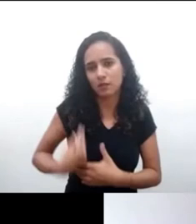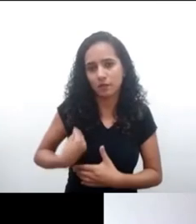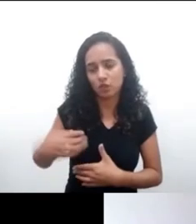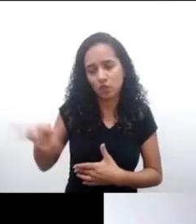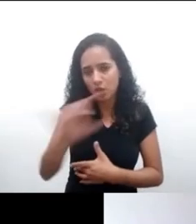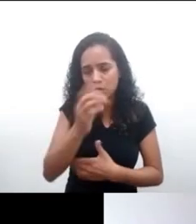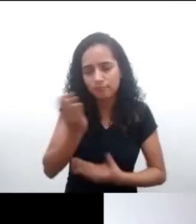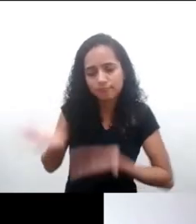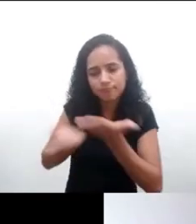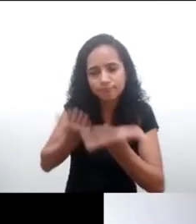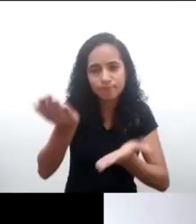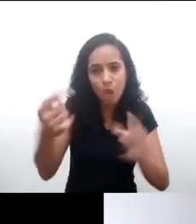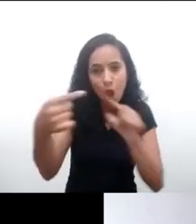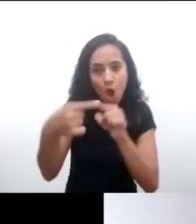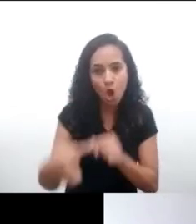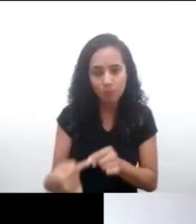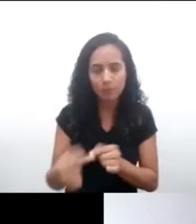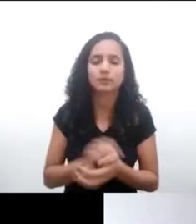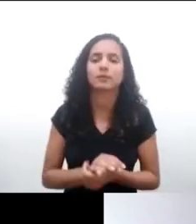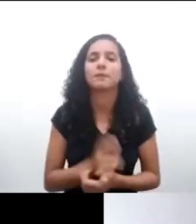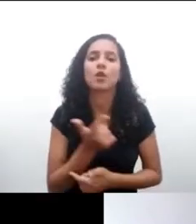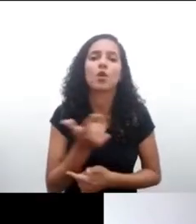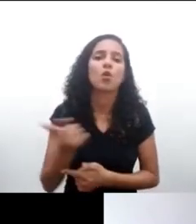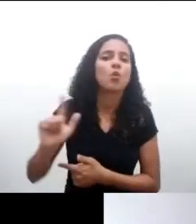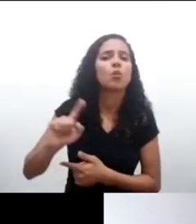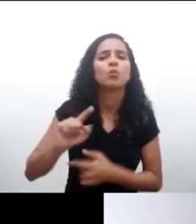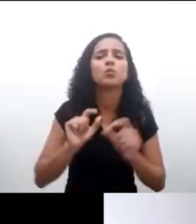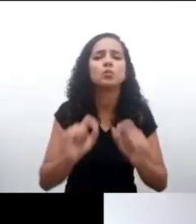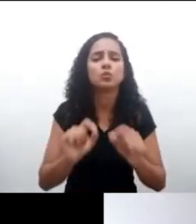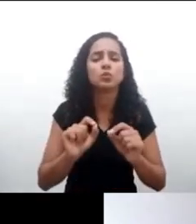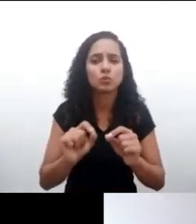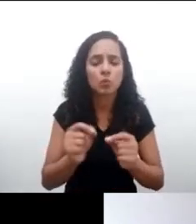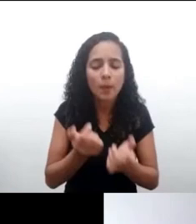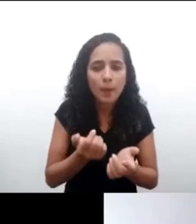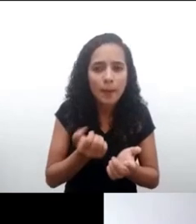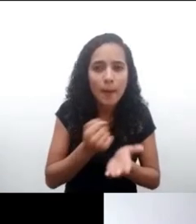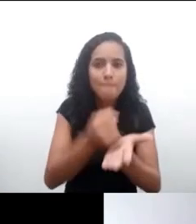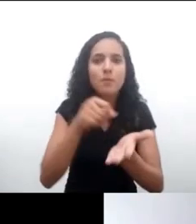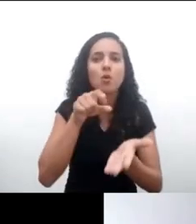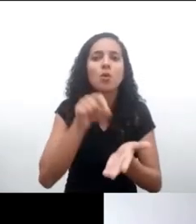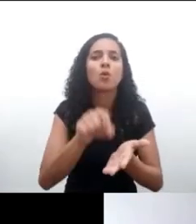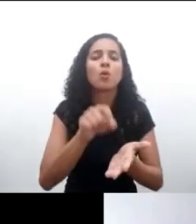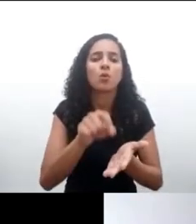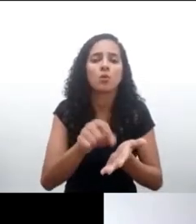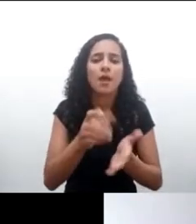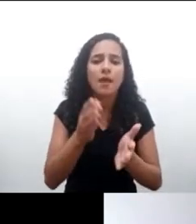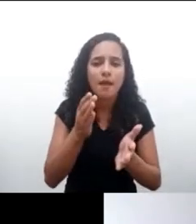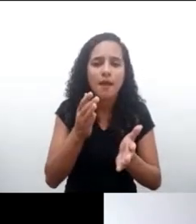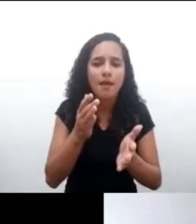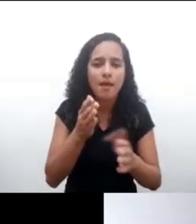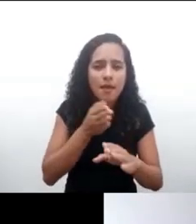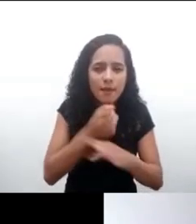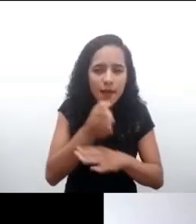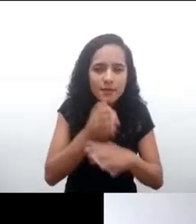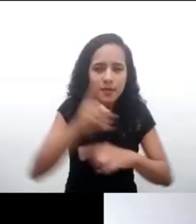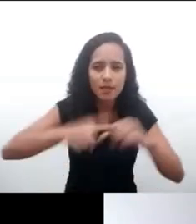en forma específica el derecho a la no discriminación en el acceso a las herramientas tecnológicas y a los sistemas de decisión automatizada. La